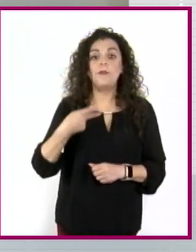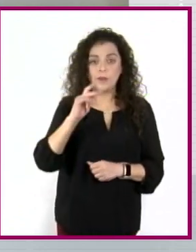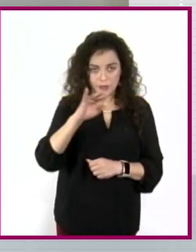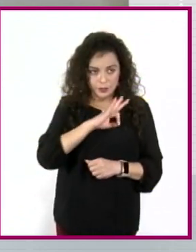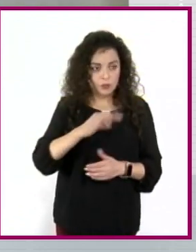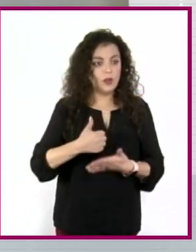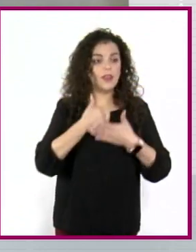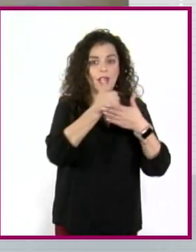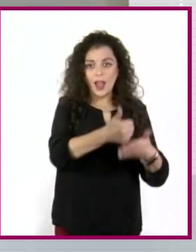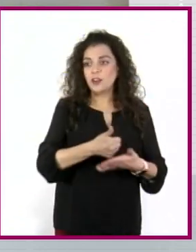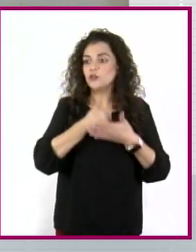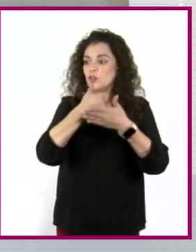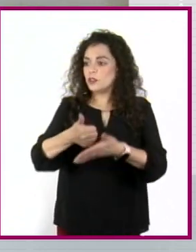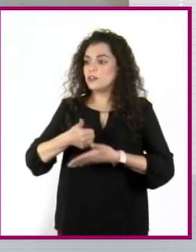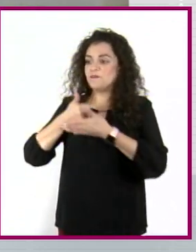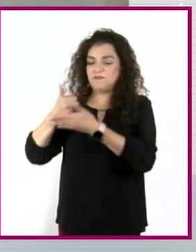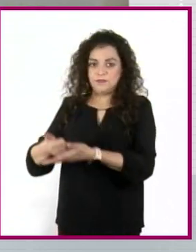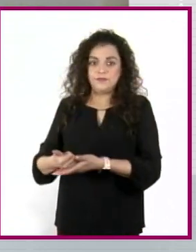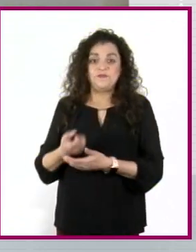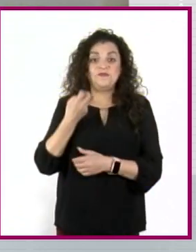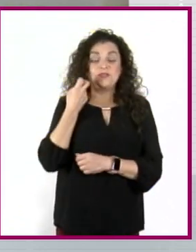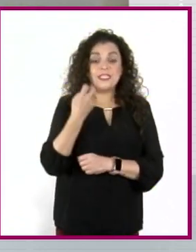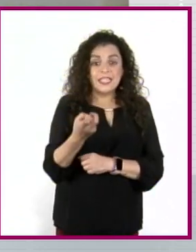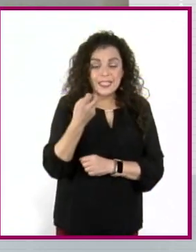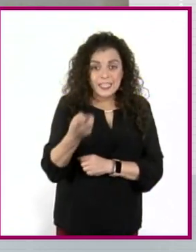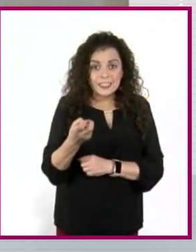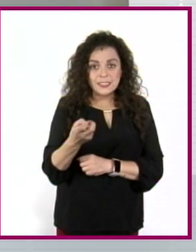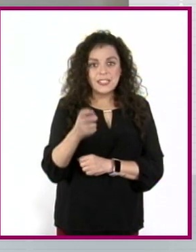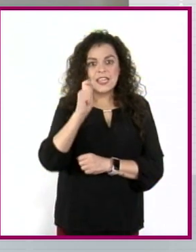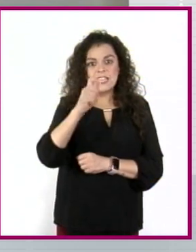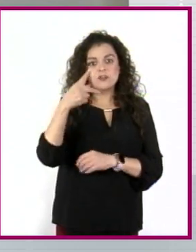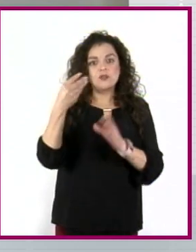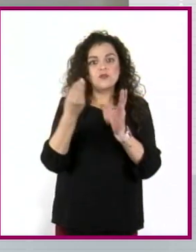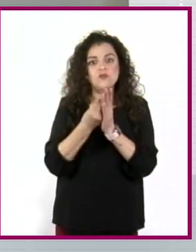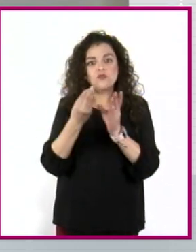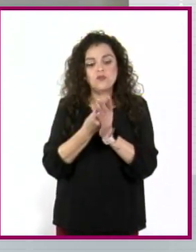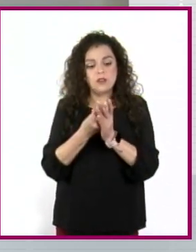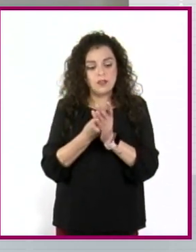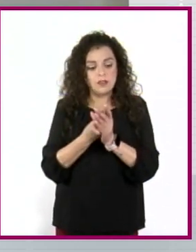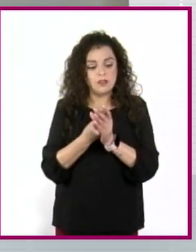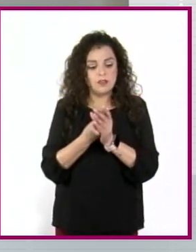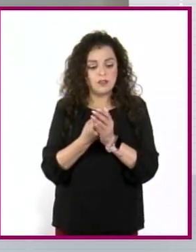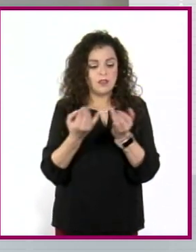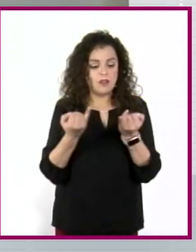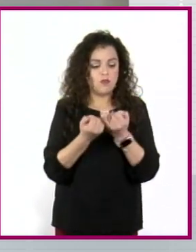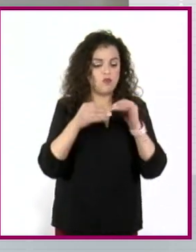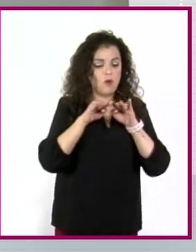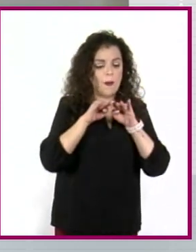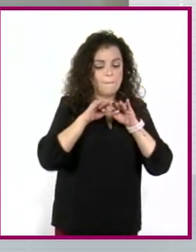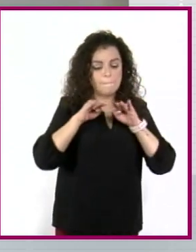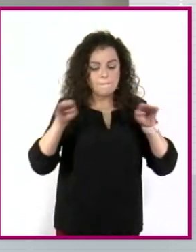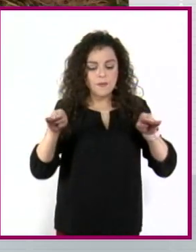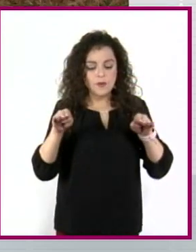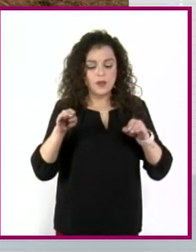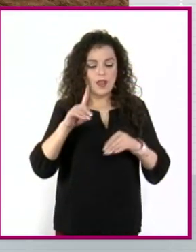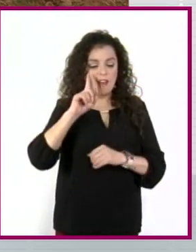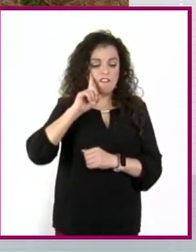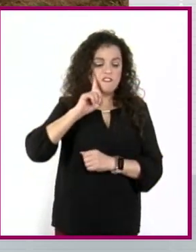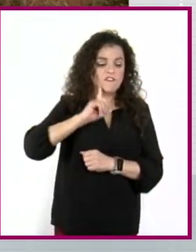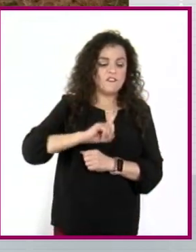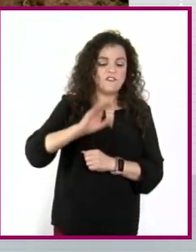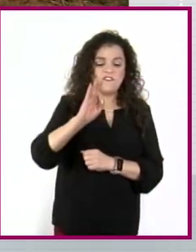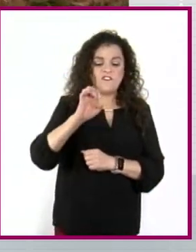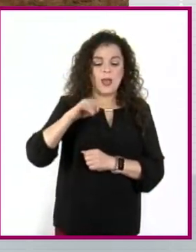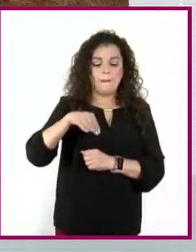a resolverlo. Esta construcción de lo femenino, la lucha por la equidad